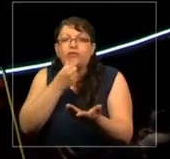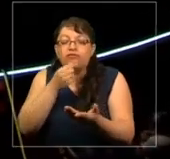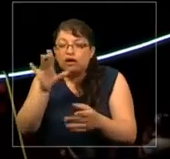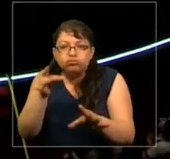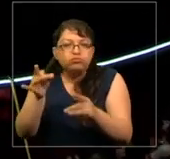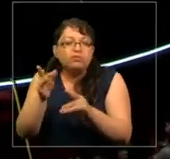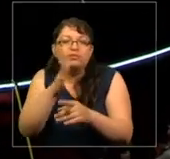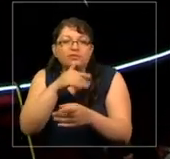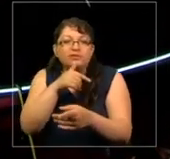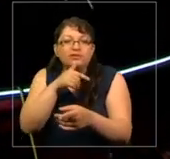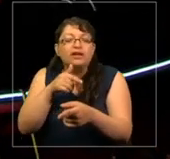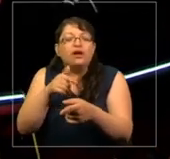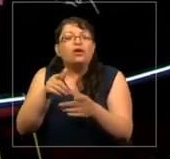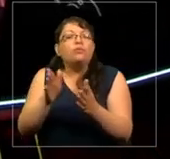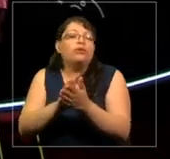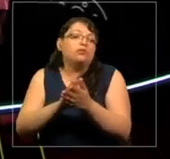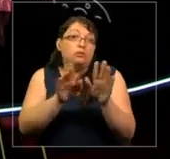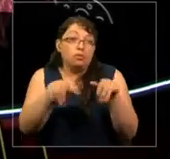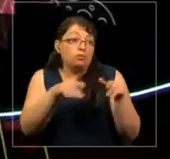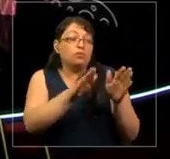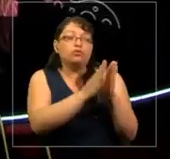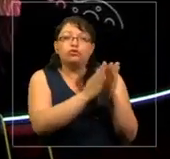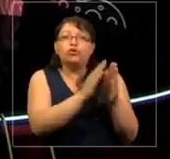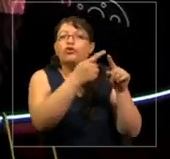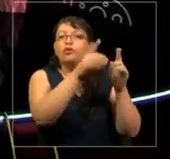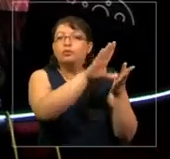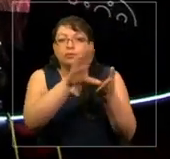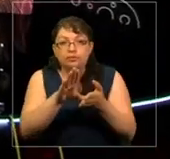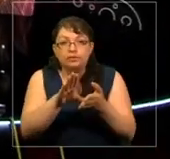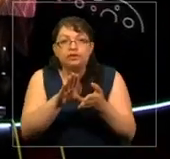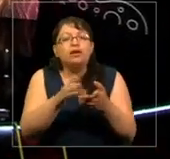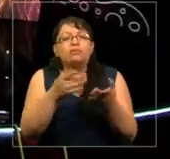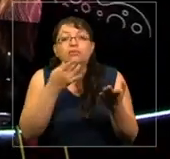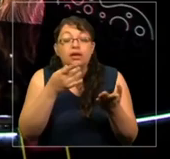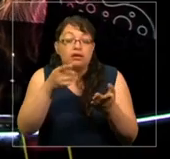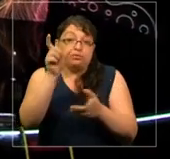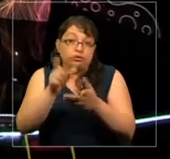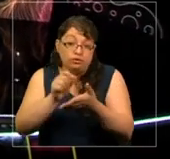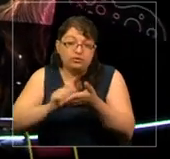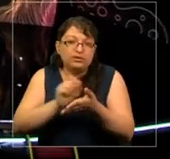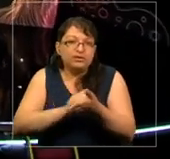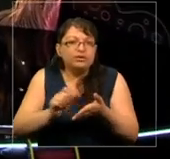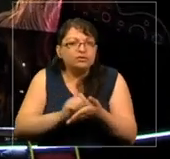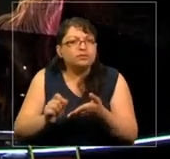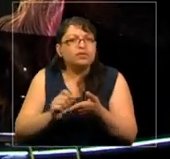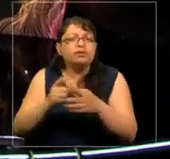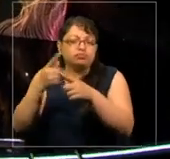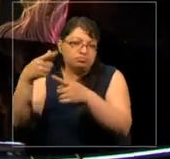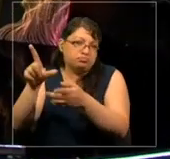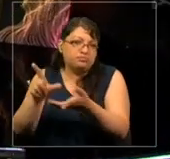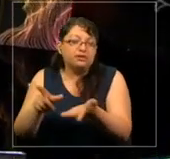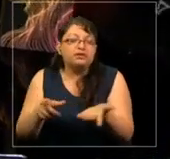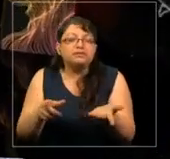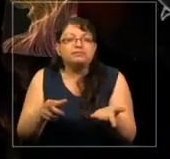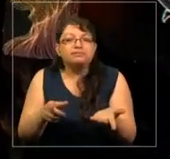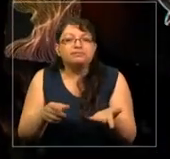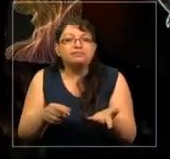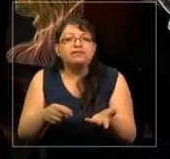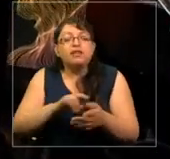encontrar como los libros extranjeros. Pero ya que los escritores como Ching Nang Chabank, lentamente